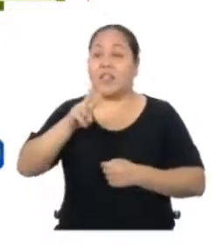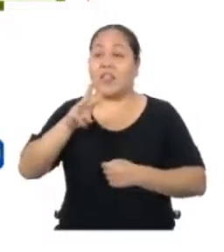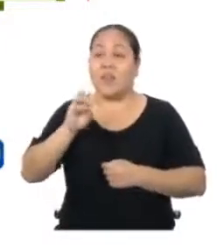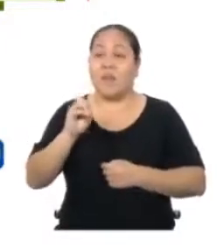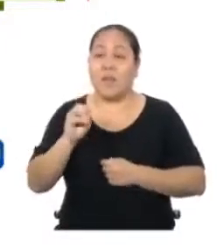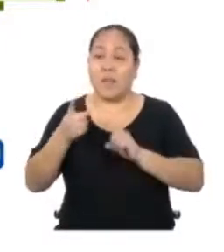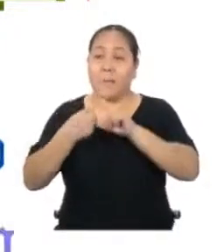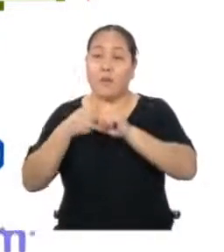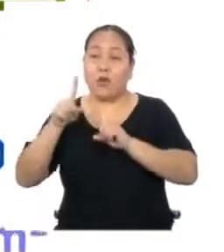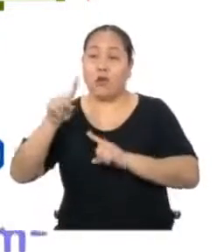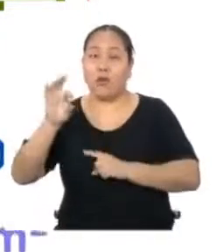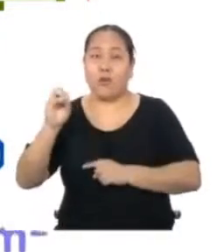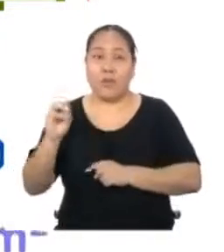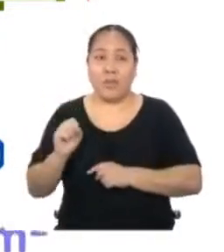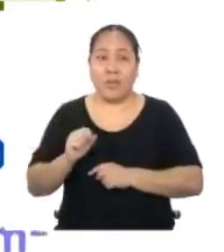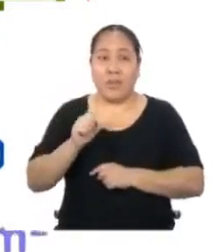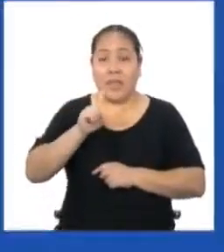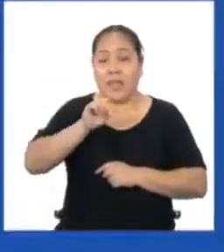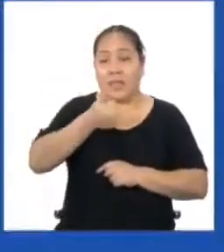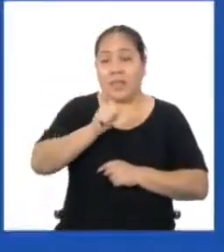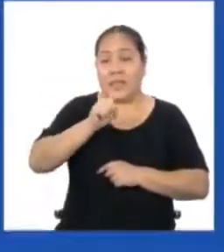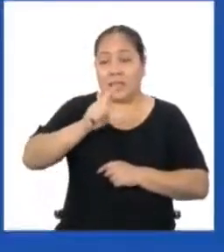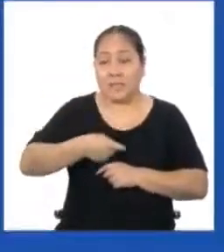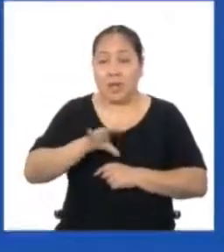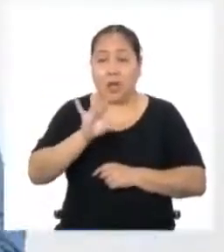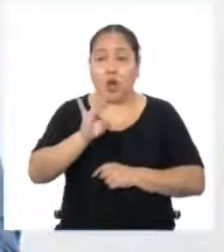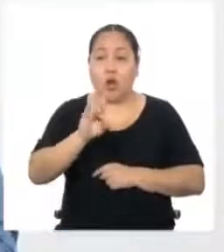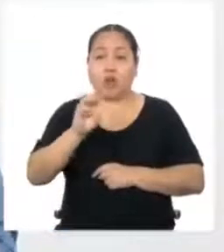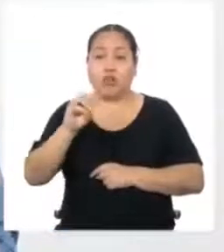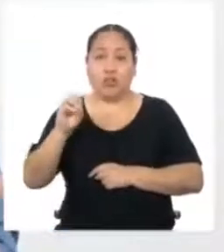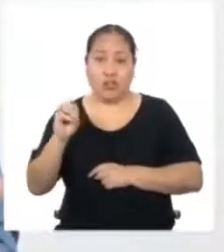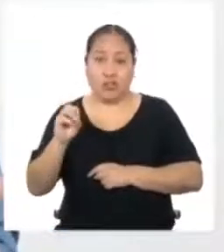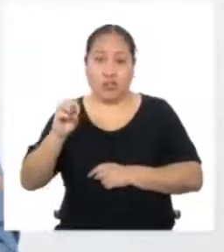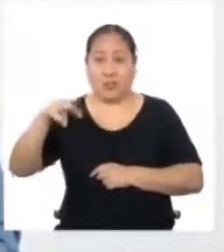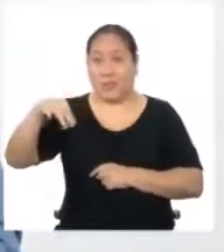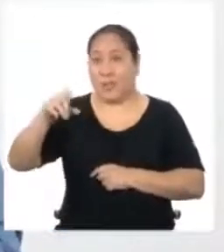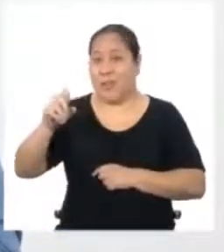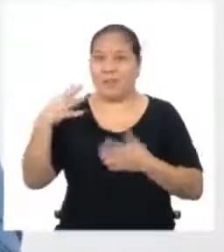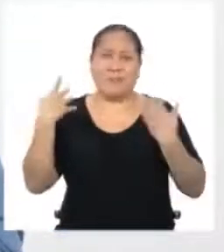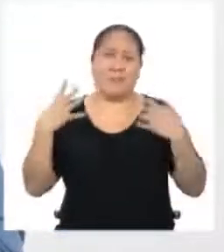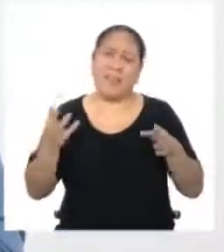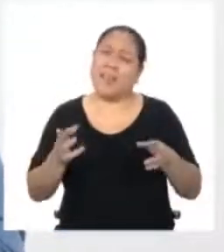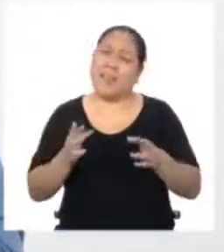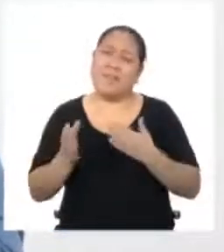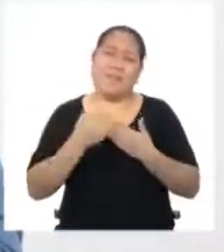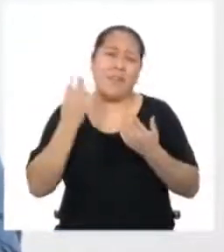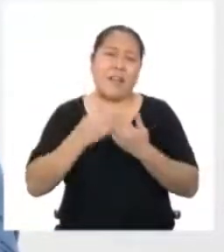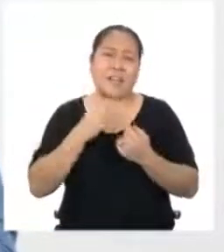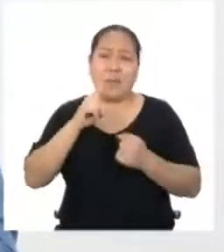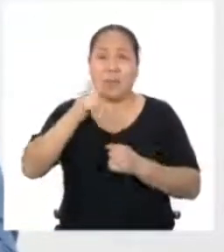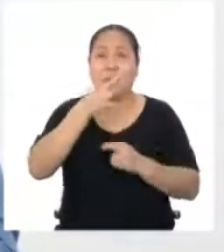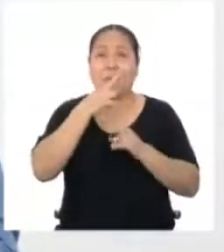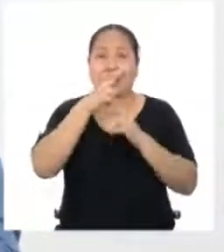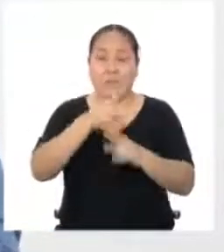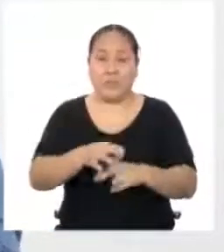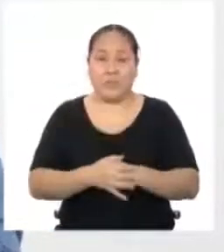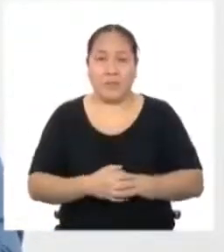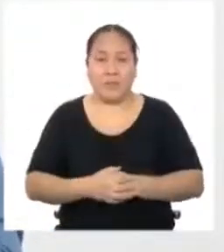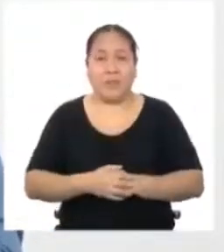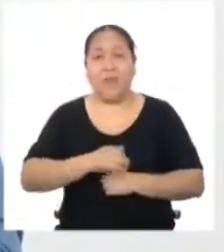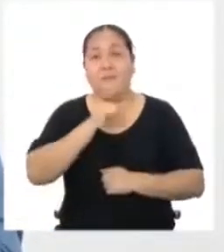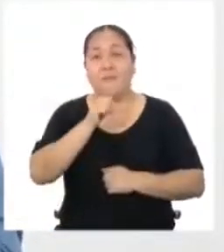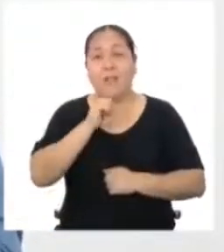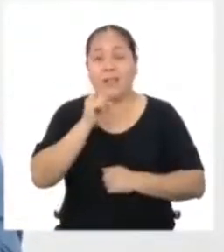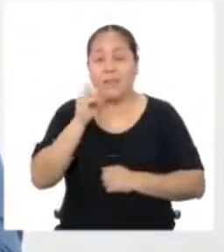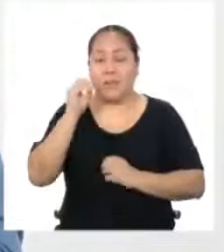Lo que equivale a 10.800 metros cuadrados Y así de sencillo tuvimos el primer resultado Ahora nos falta